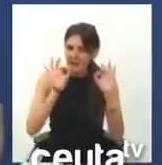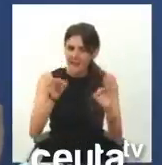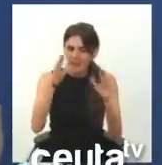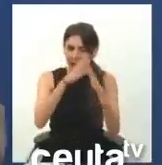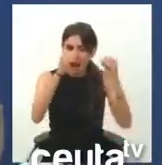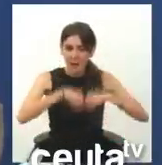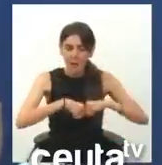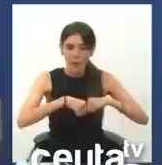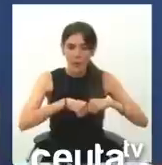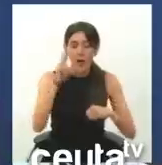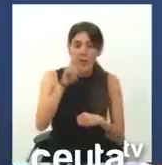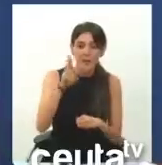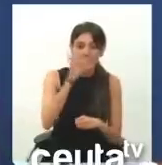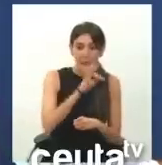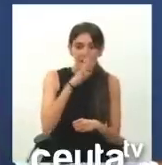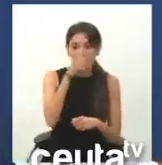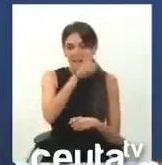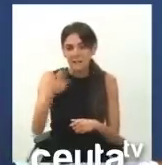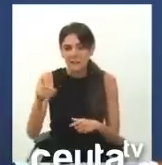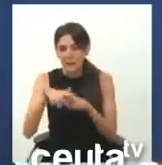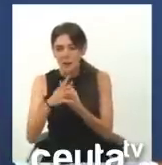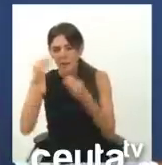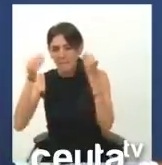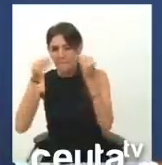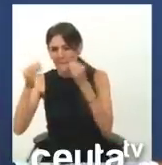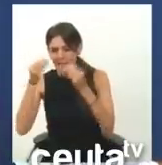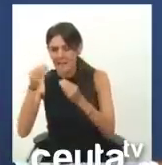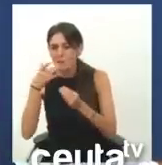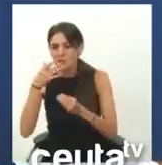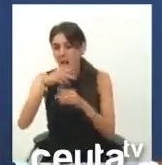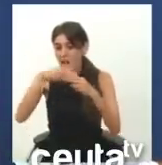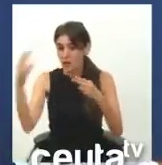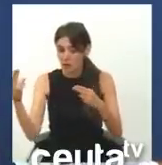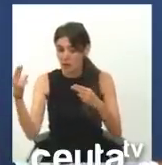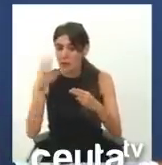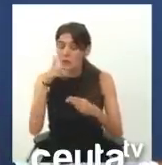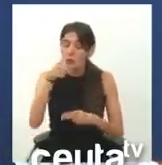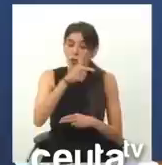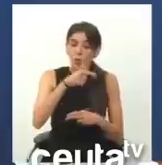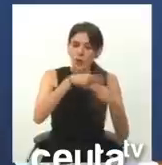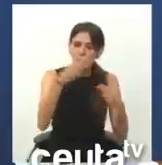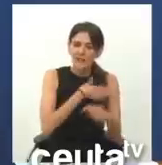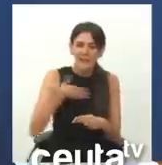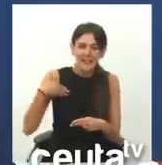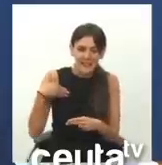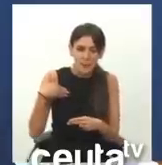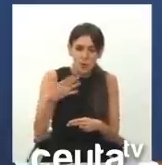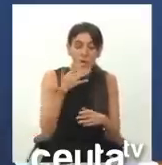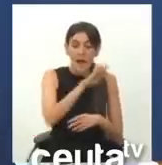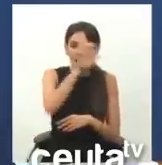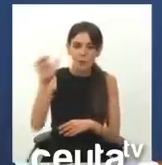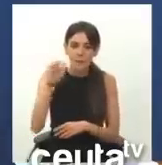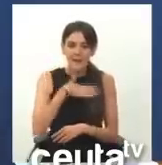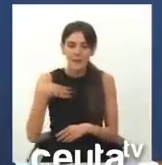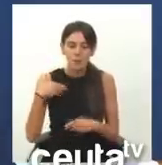acuerdo de Rabat y respecto de lo que pensamos de las fronteras. Queremos una frontera. Una frontera europea,